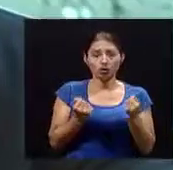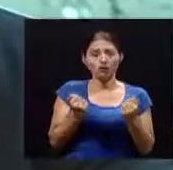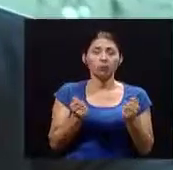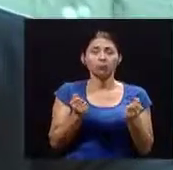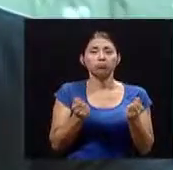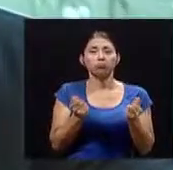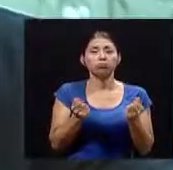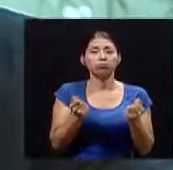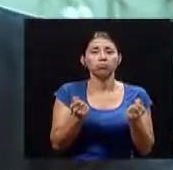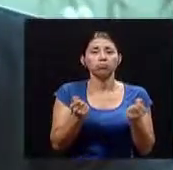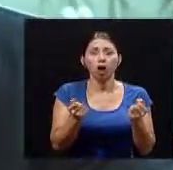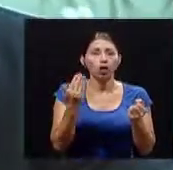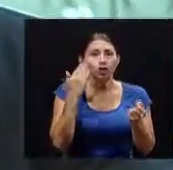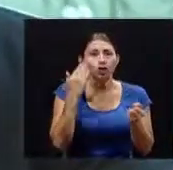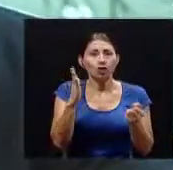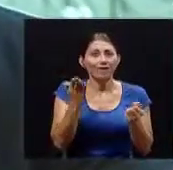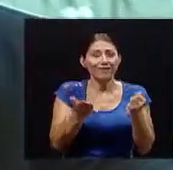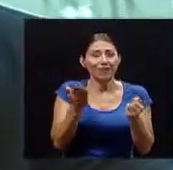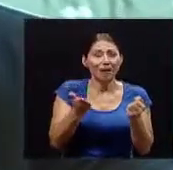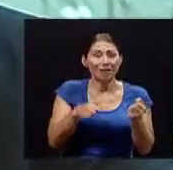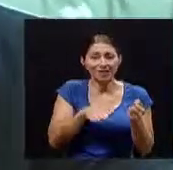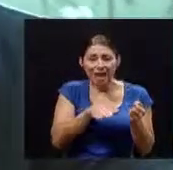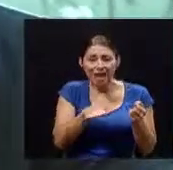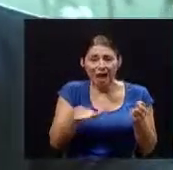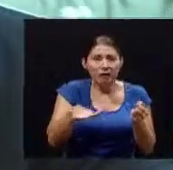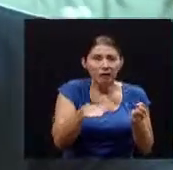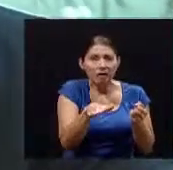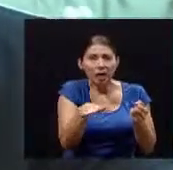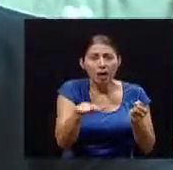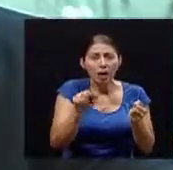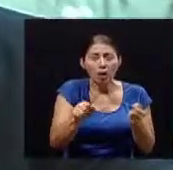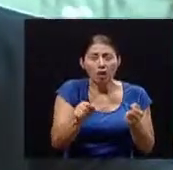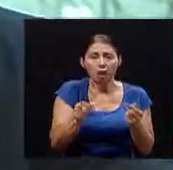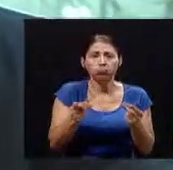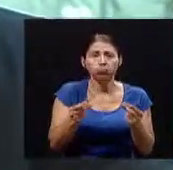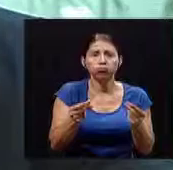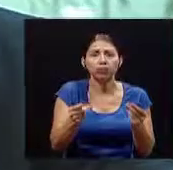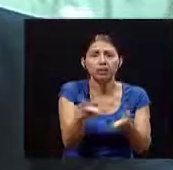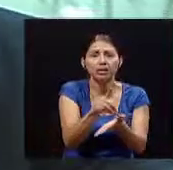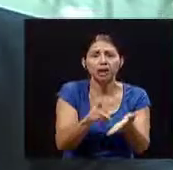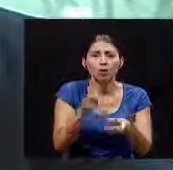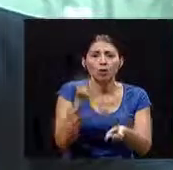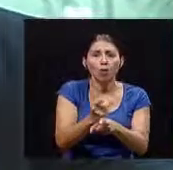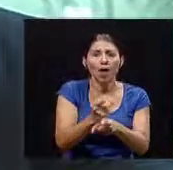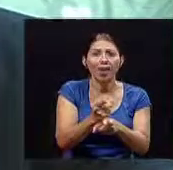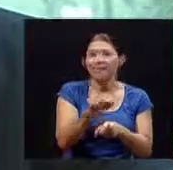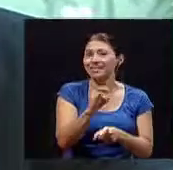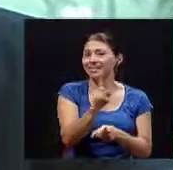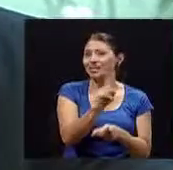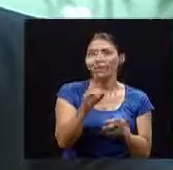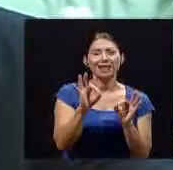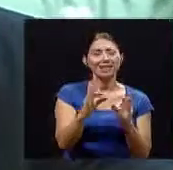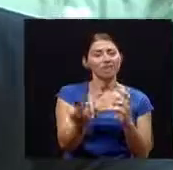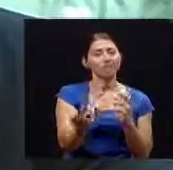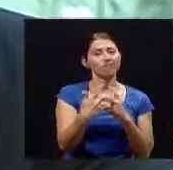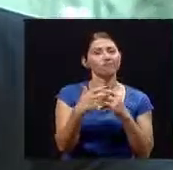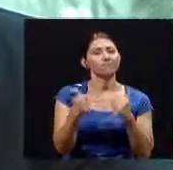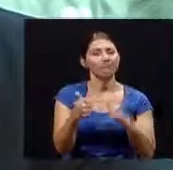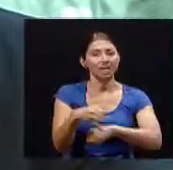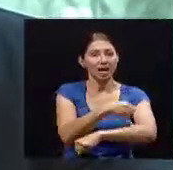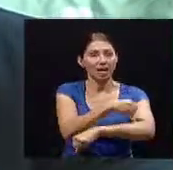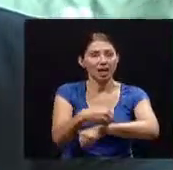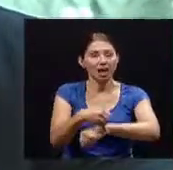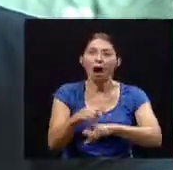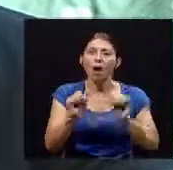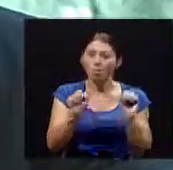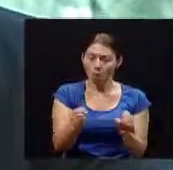sabe que esa carretera tiene una velocidad de diseño adecuada y si no está bien con los parámetros adecuados de ingeniería